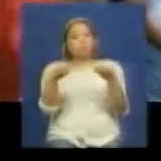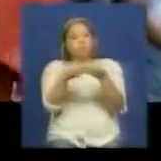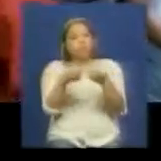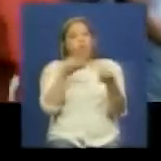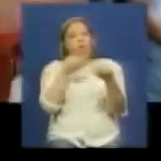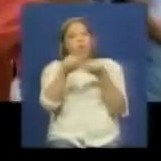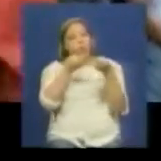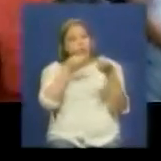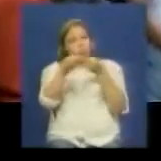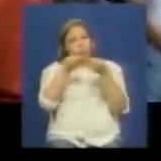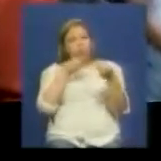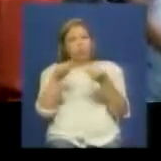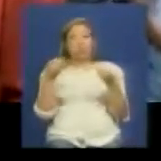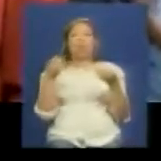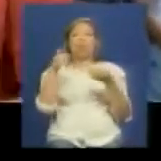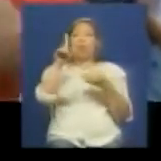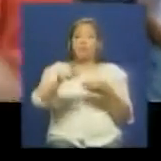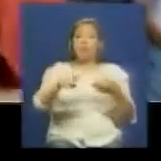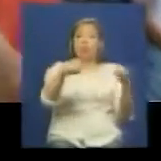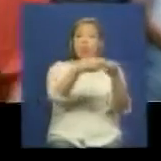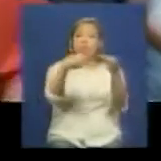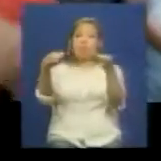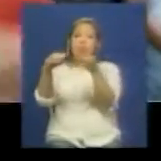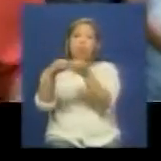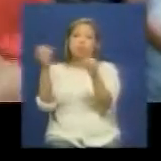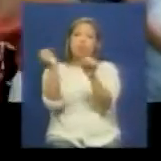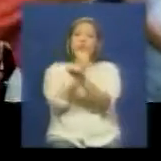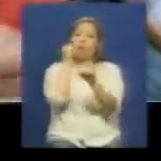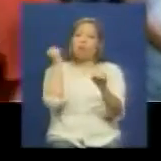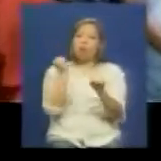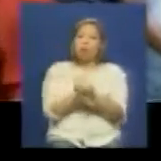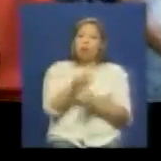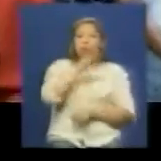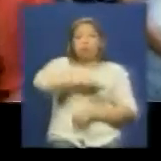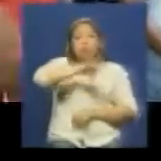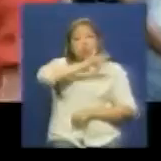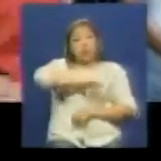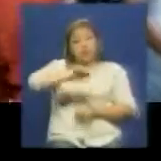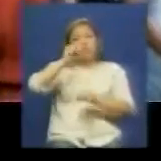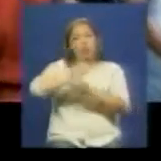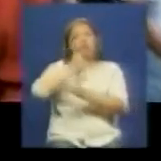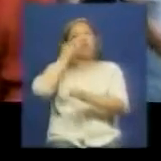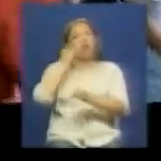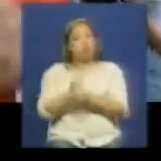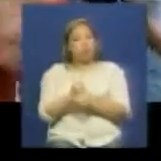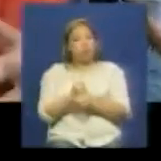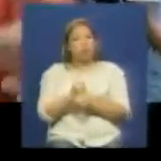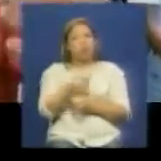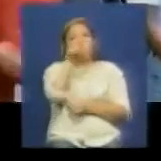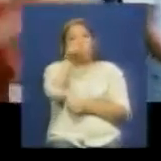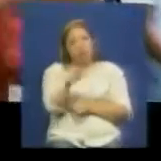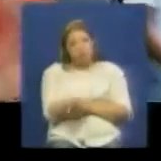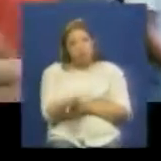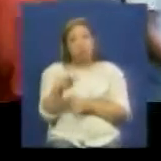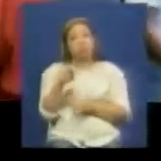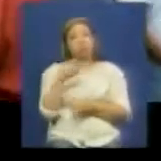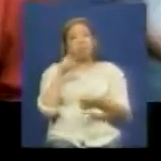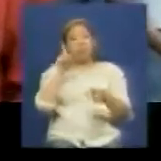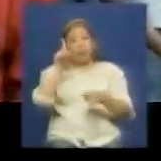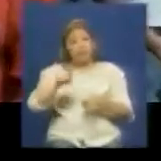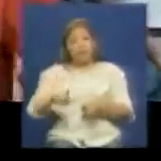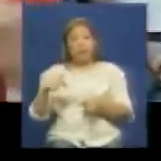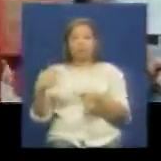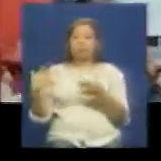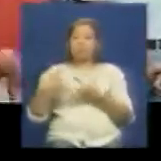estamos formando comités estamos formando comités socialistas de trabajadores bolivarianos estamos conformando mesas de